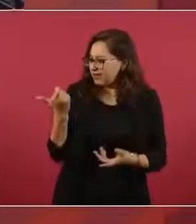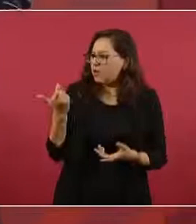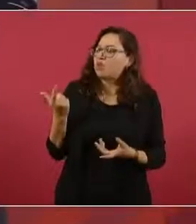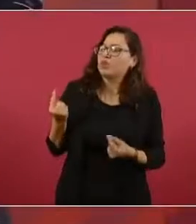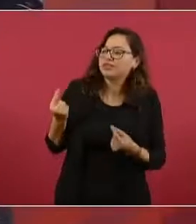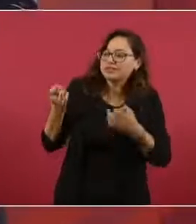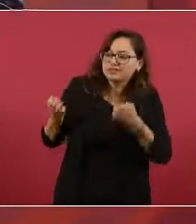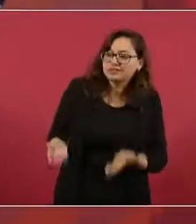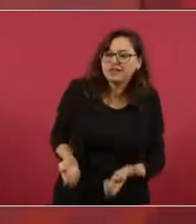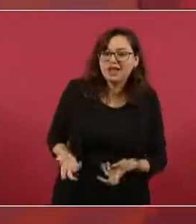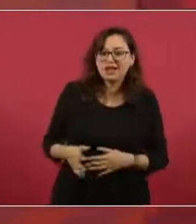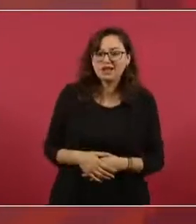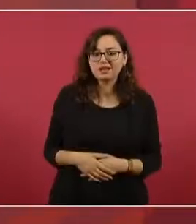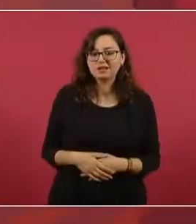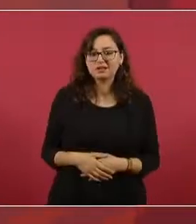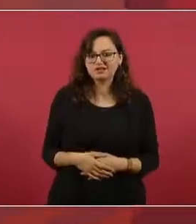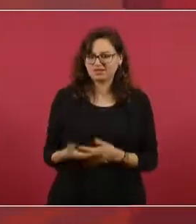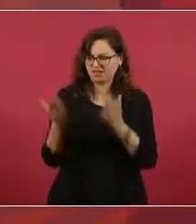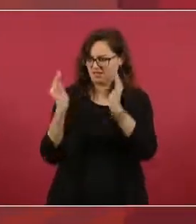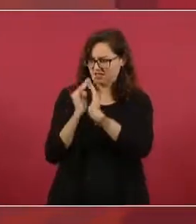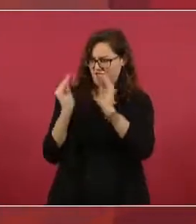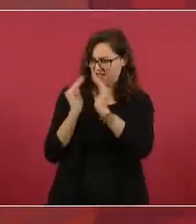¿para qué nos quedamos con esas casas?